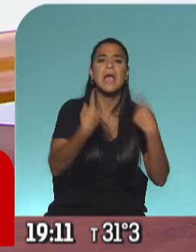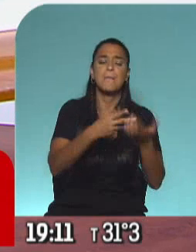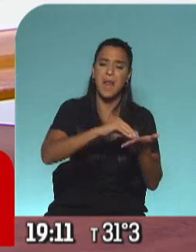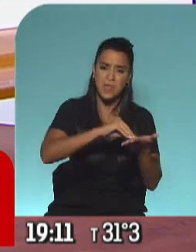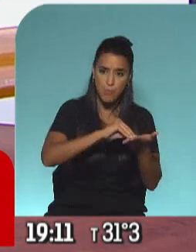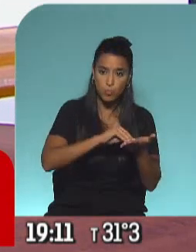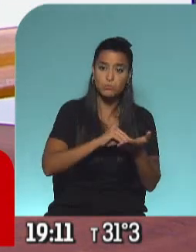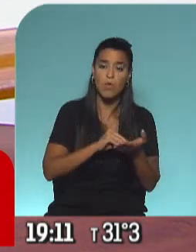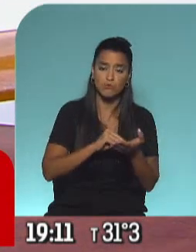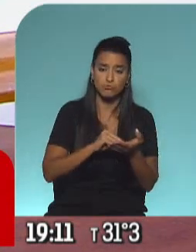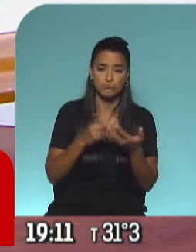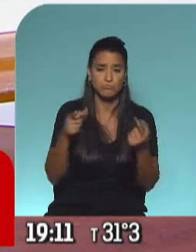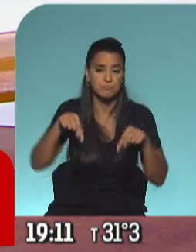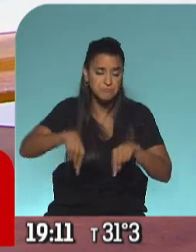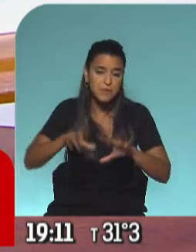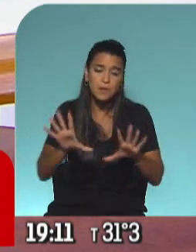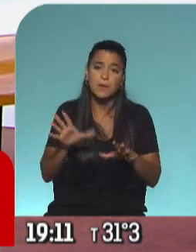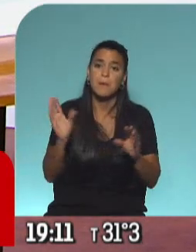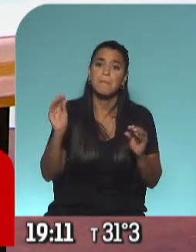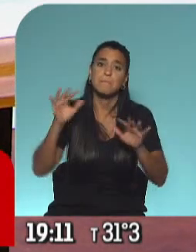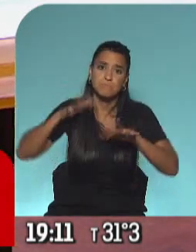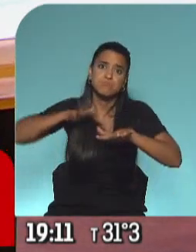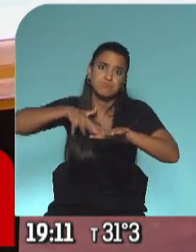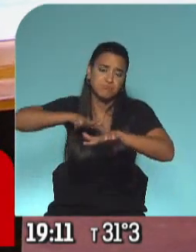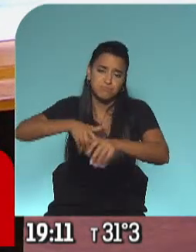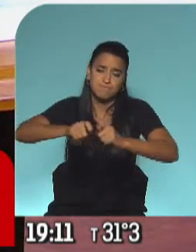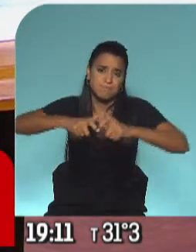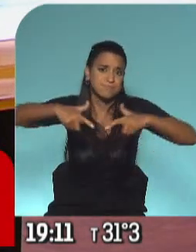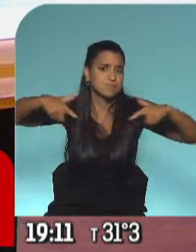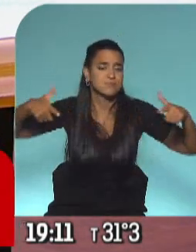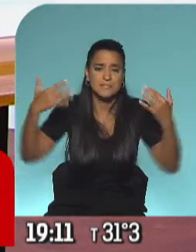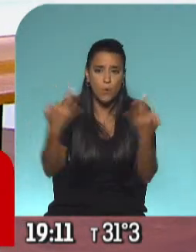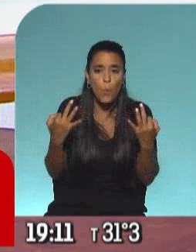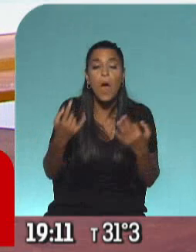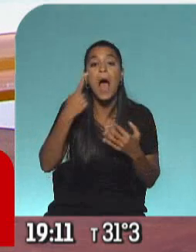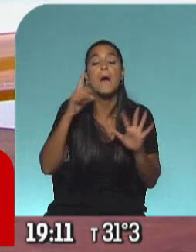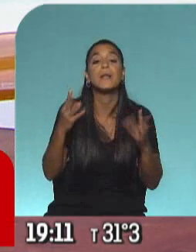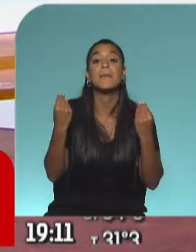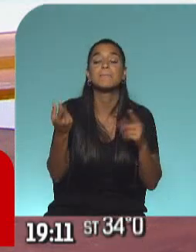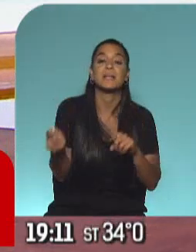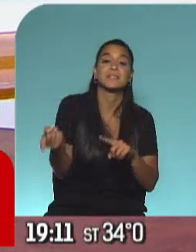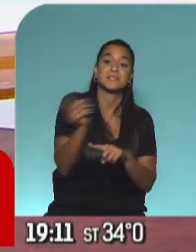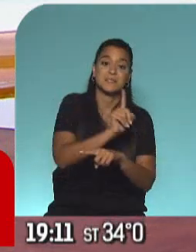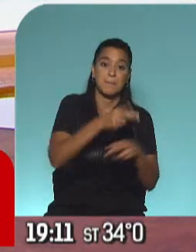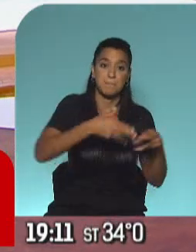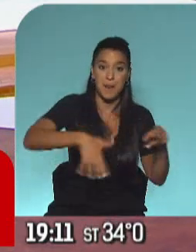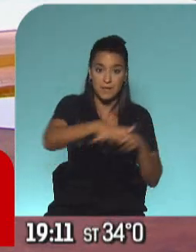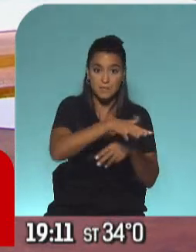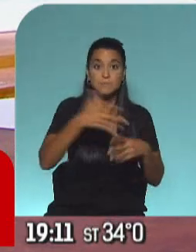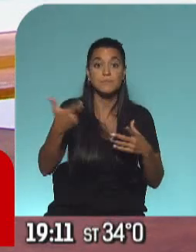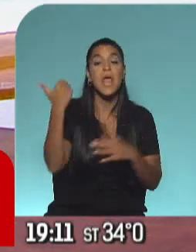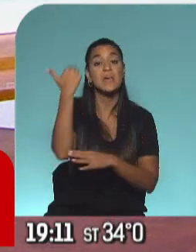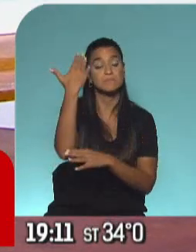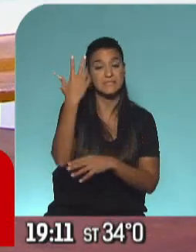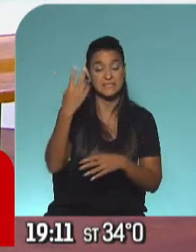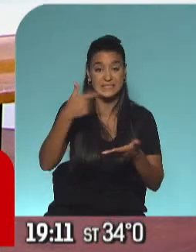Diputados. Está claro que esto será cada vez más, que empezará a multiplicarse el público. Veremos qué sucede del otro lado de la plaza. Recordemos que están exponiendo